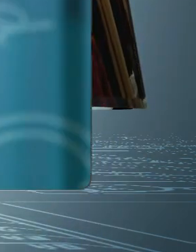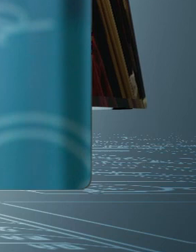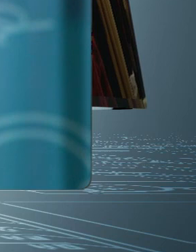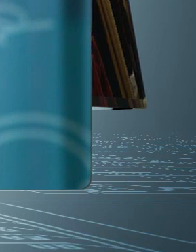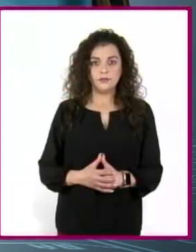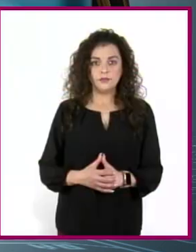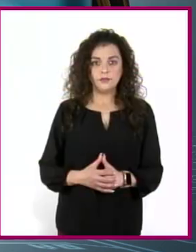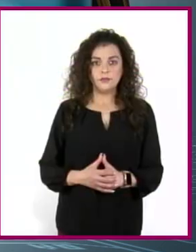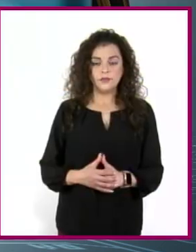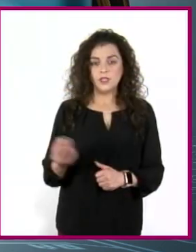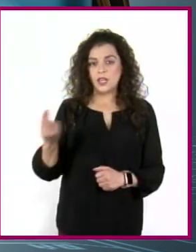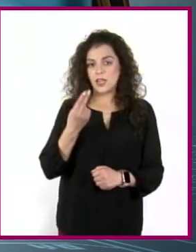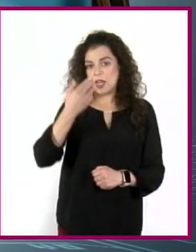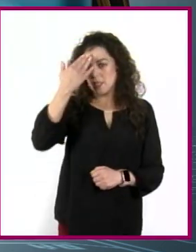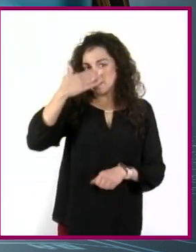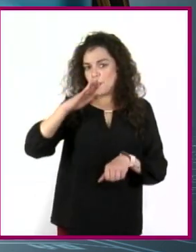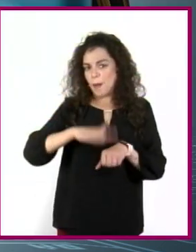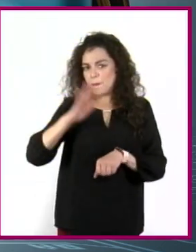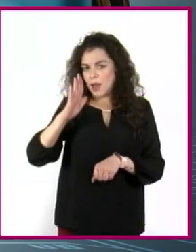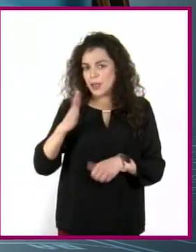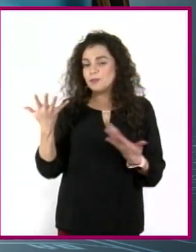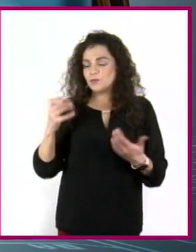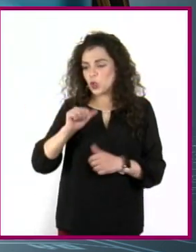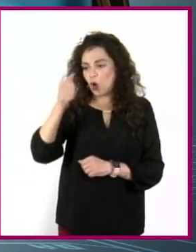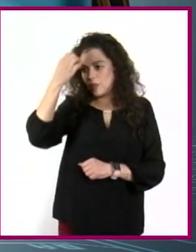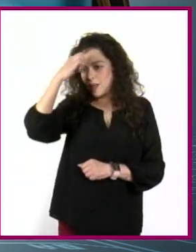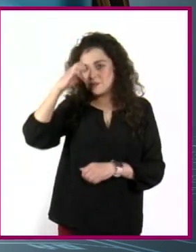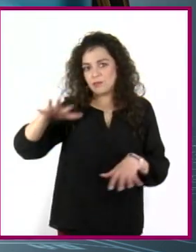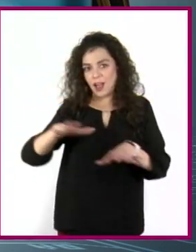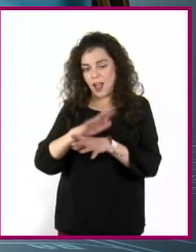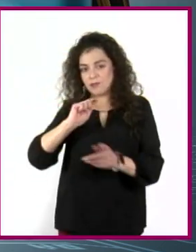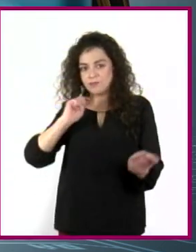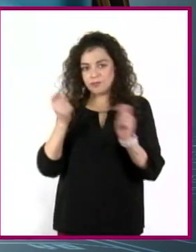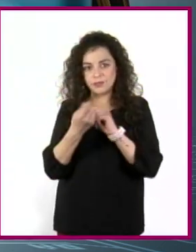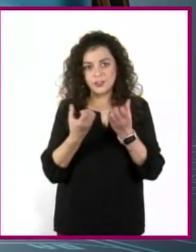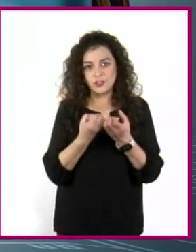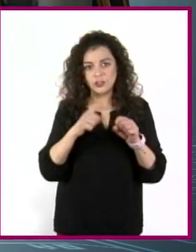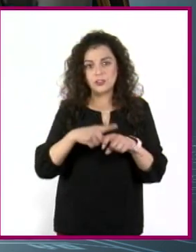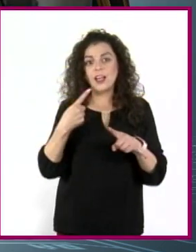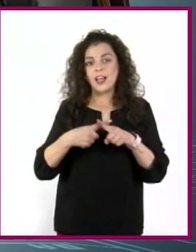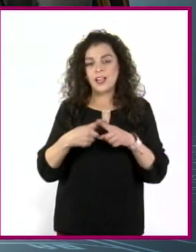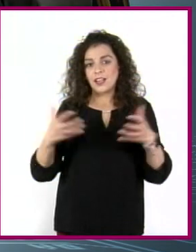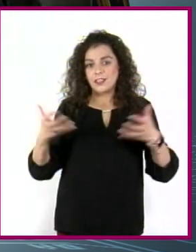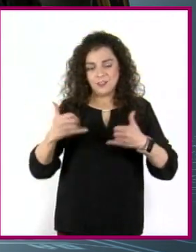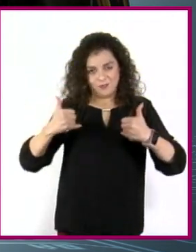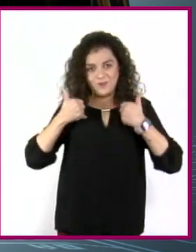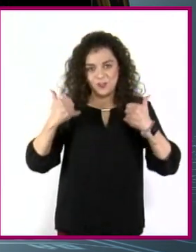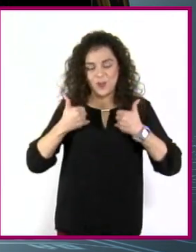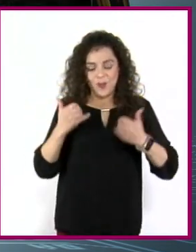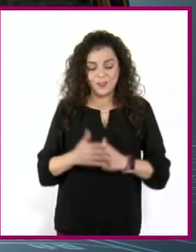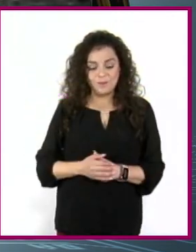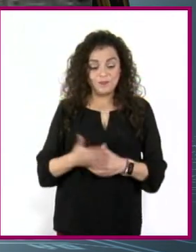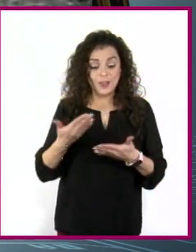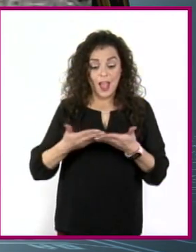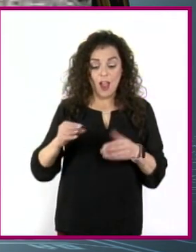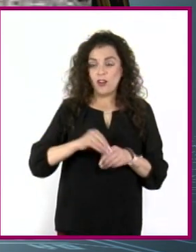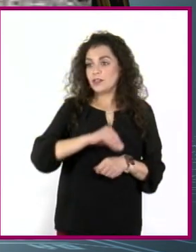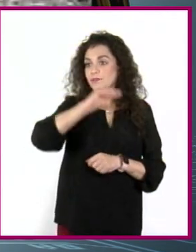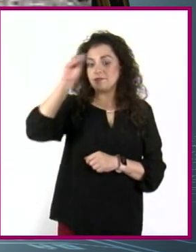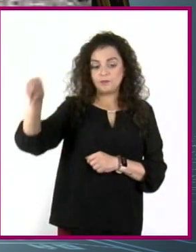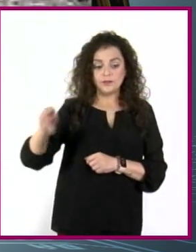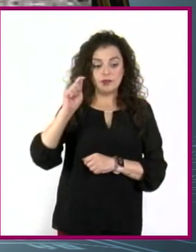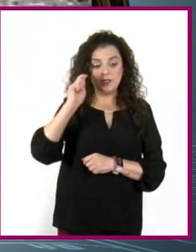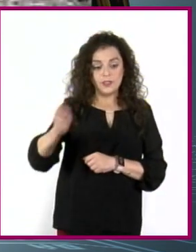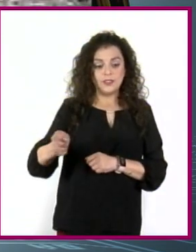Para saber más, vamos a conocer otra experiencia de transformación social generada por jóvenes. Nos trasladamos a la frontera norte del